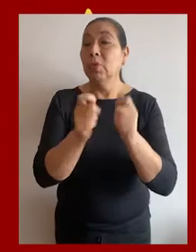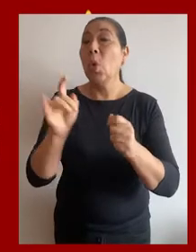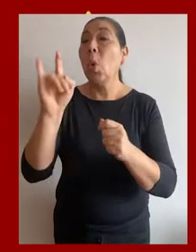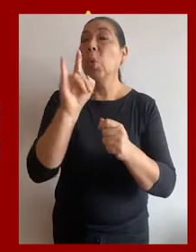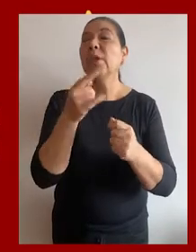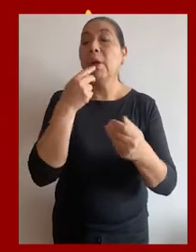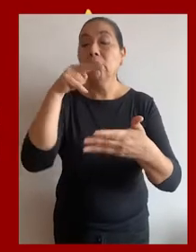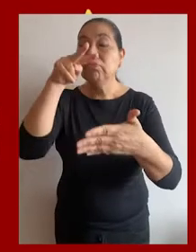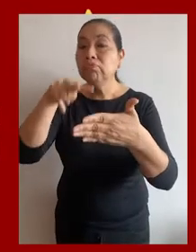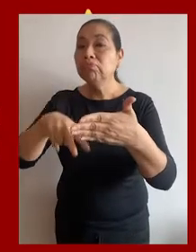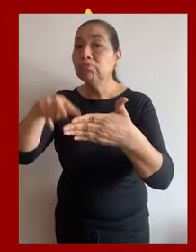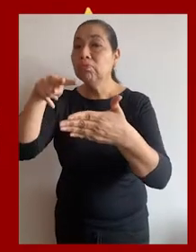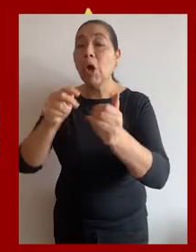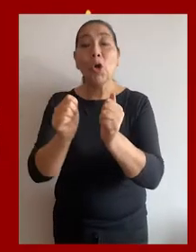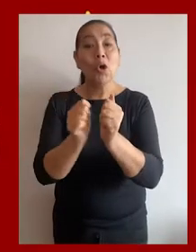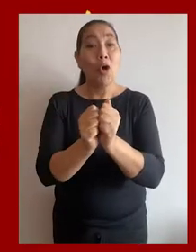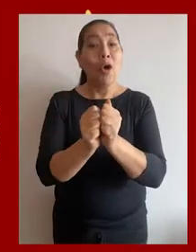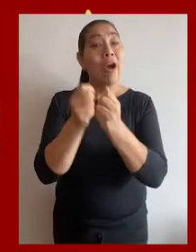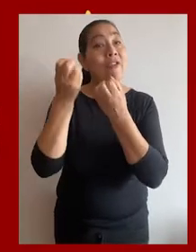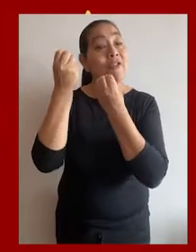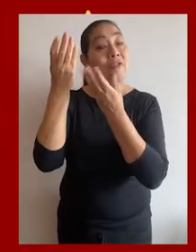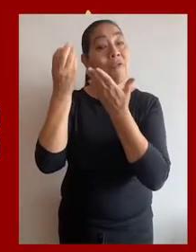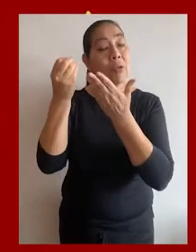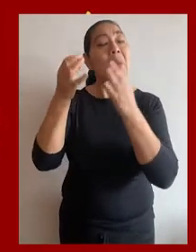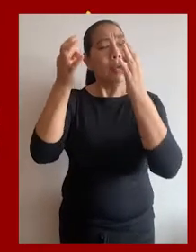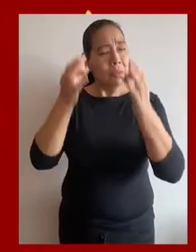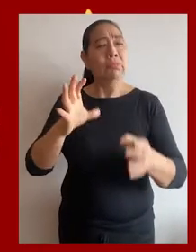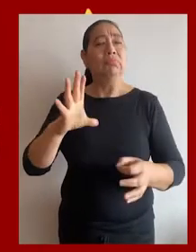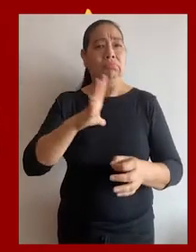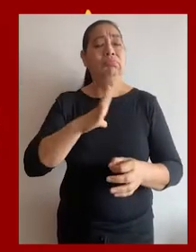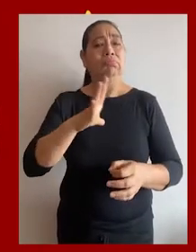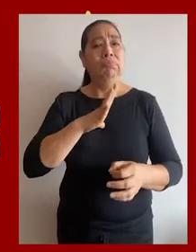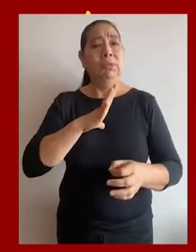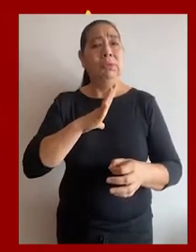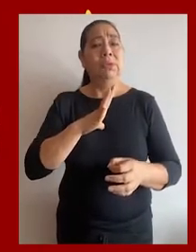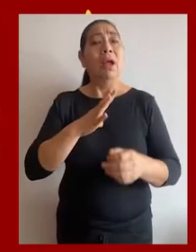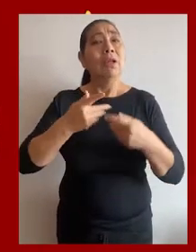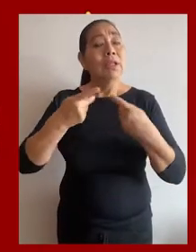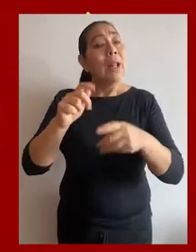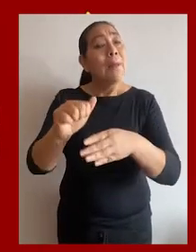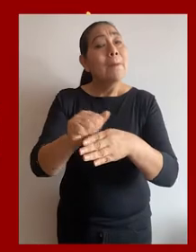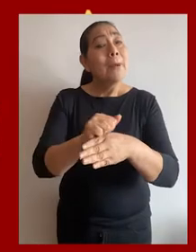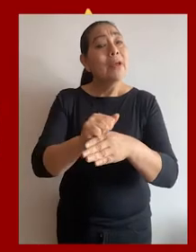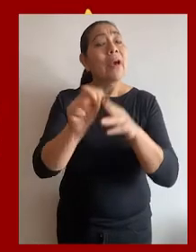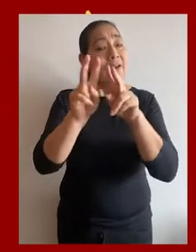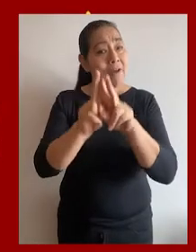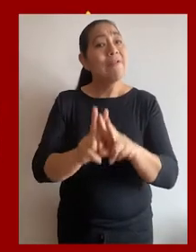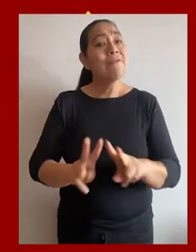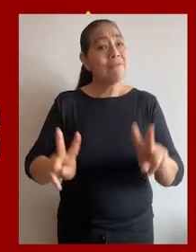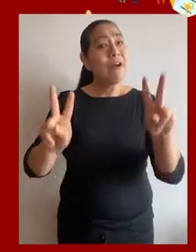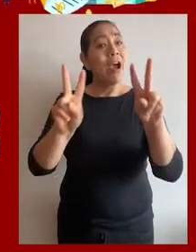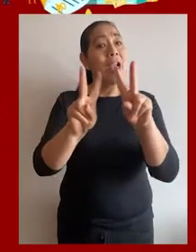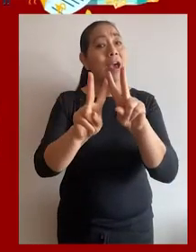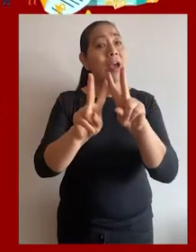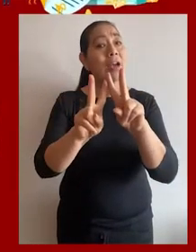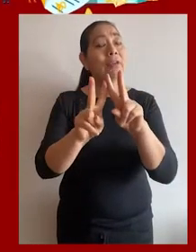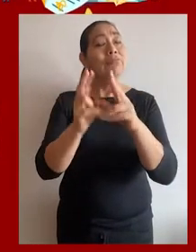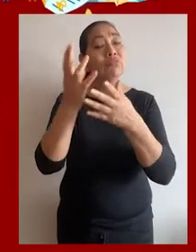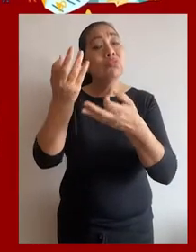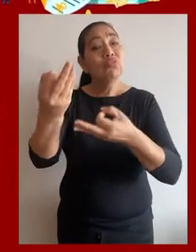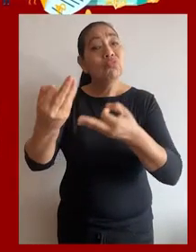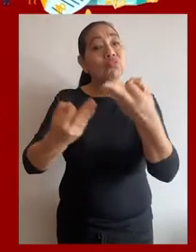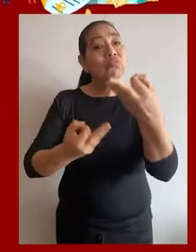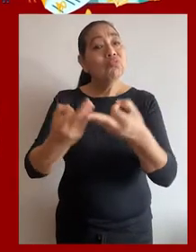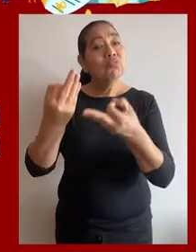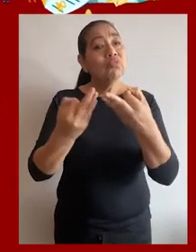y el adecuado uso de los mismos. Contar con información confiable y oportuna. Fomentar la práctica de valores. Promover la